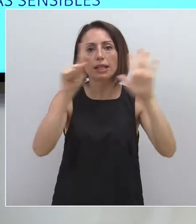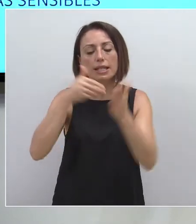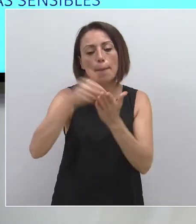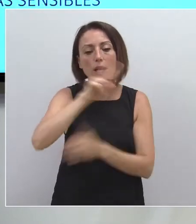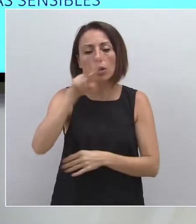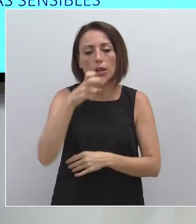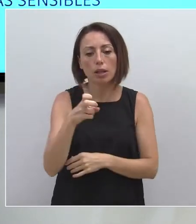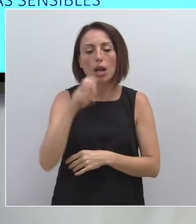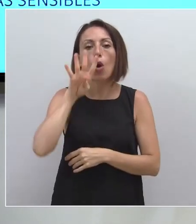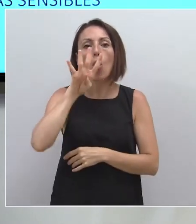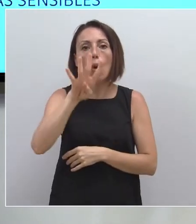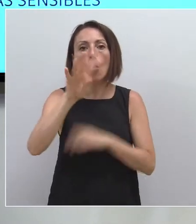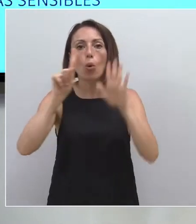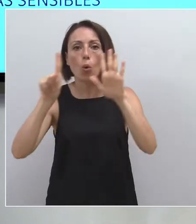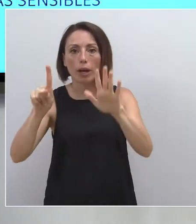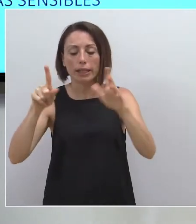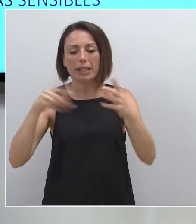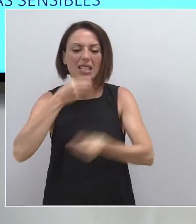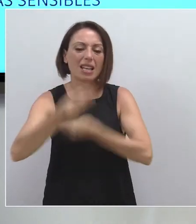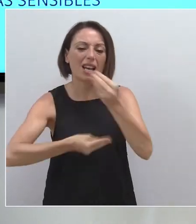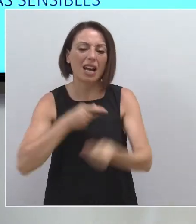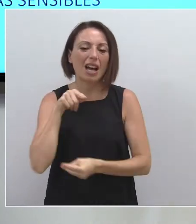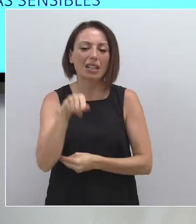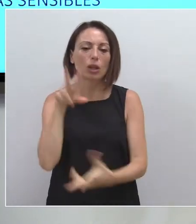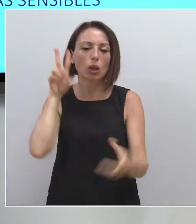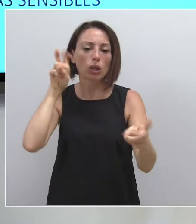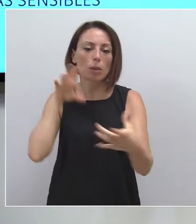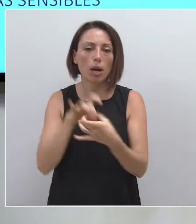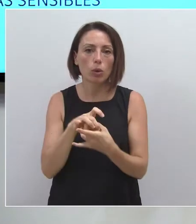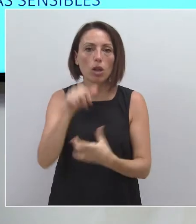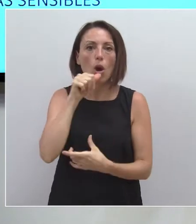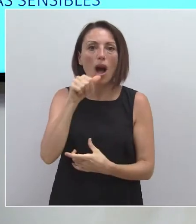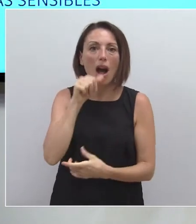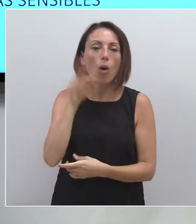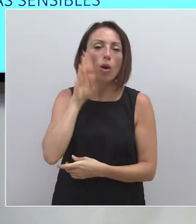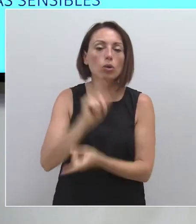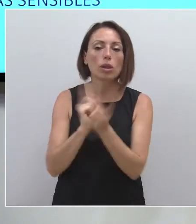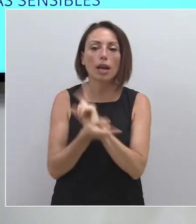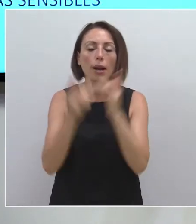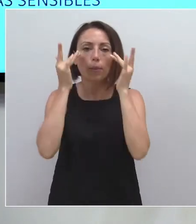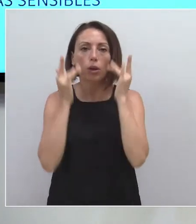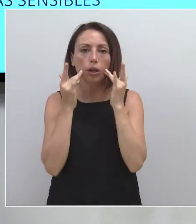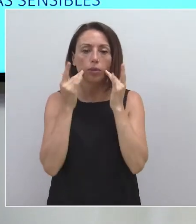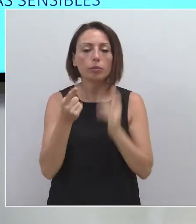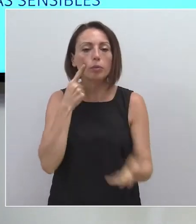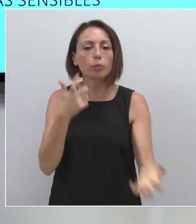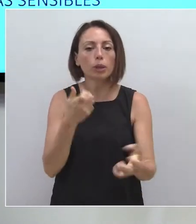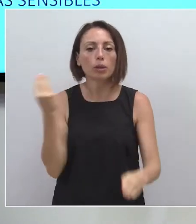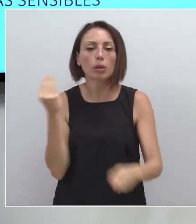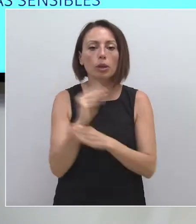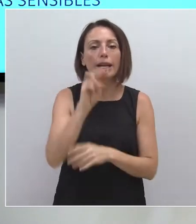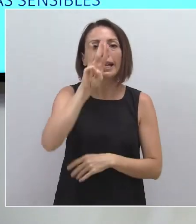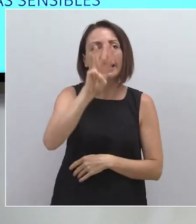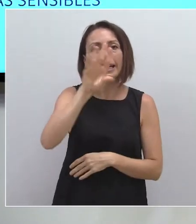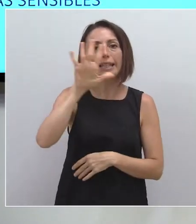o 46 actuaciones en materia de depuración de aguas residuales. Destaca también la inversión de 35